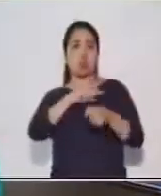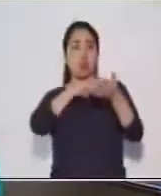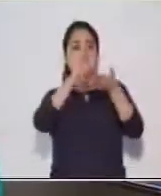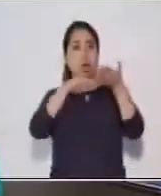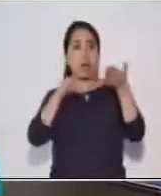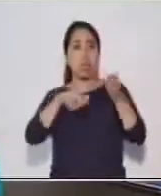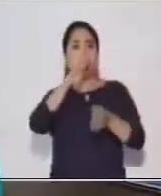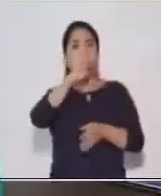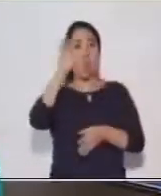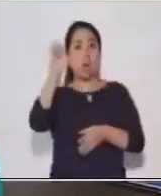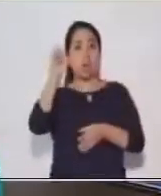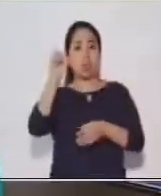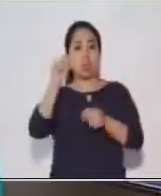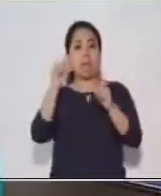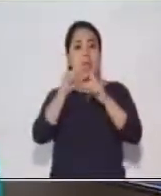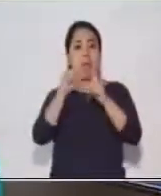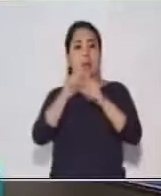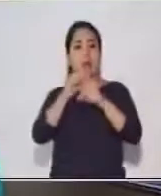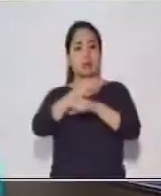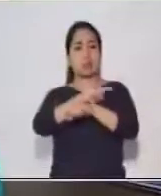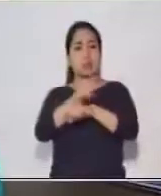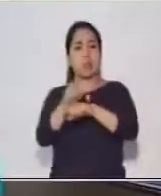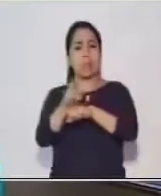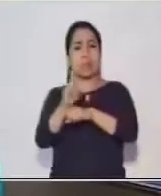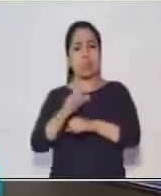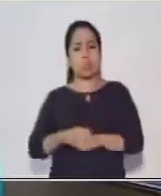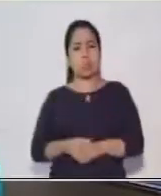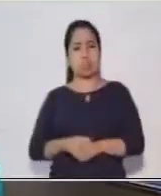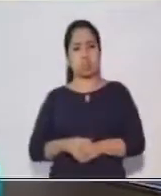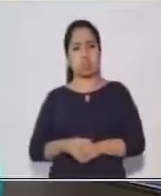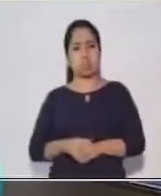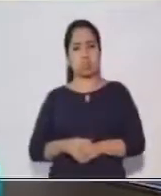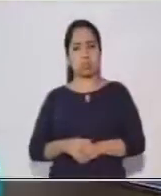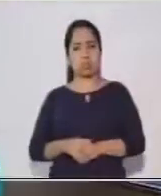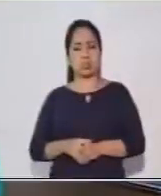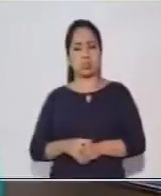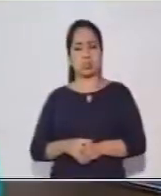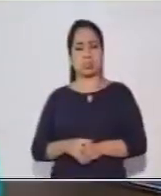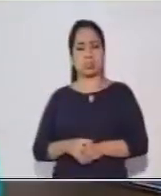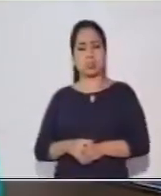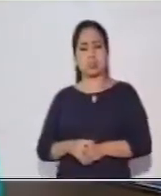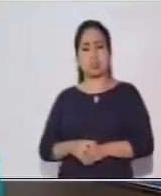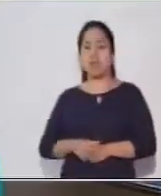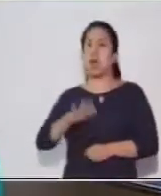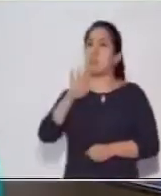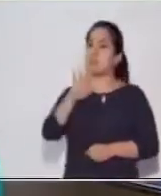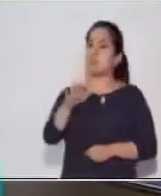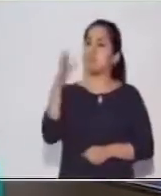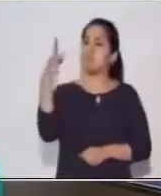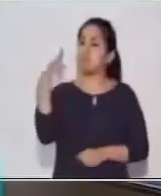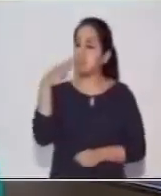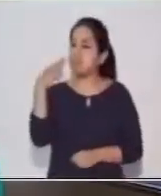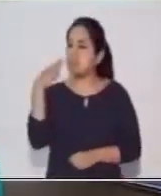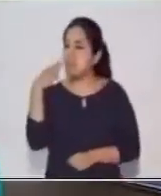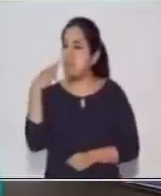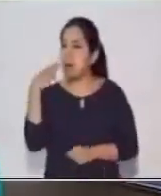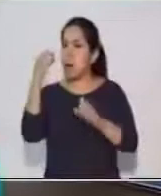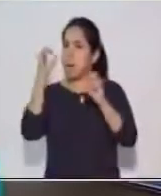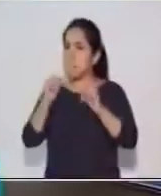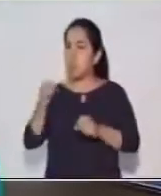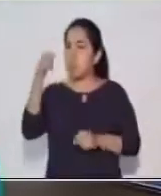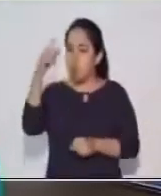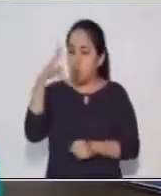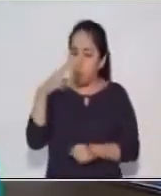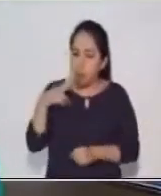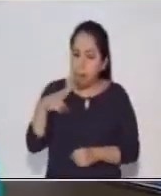palabras por minuto. sigamos escuchando. Su mamá pudo ver que se acercaba